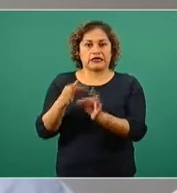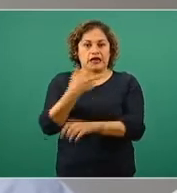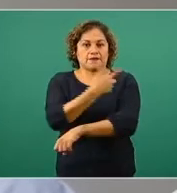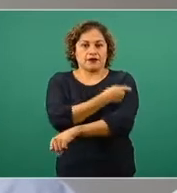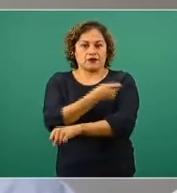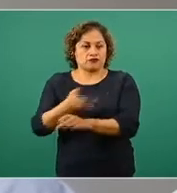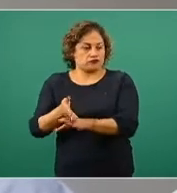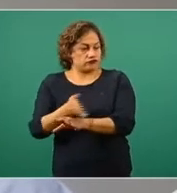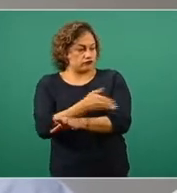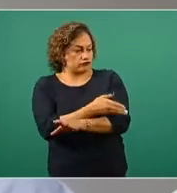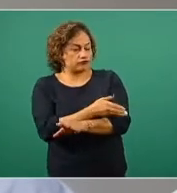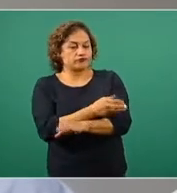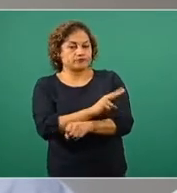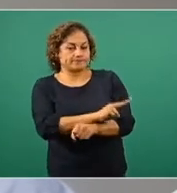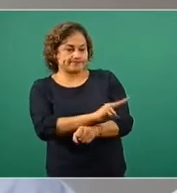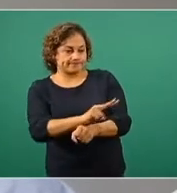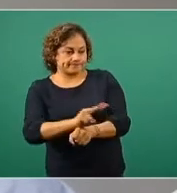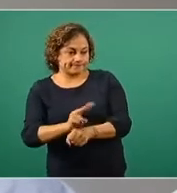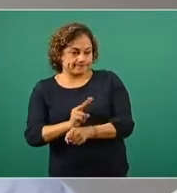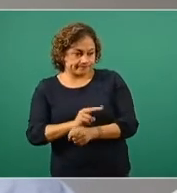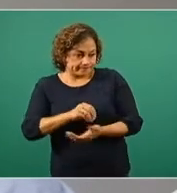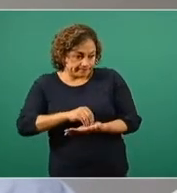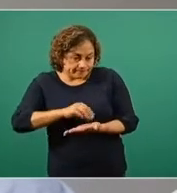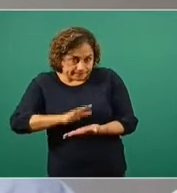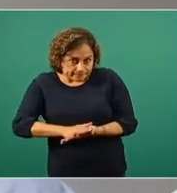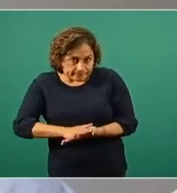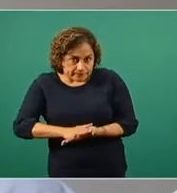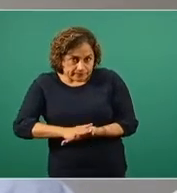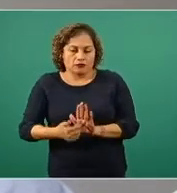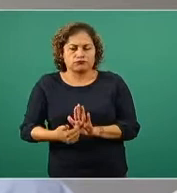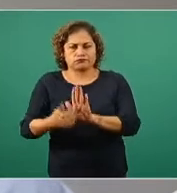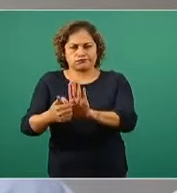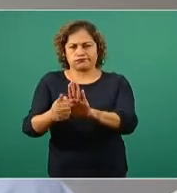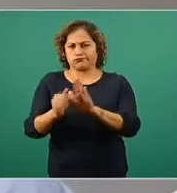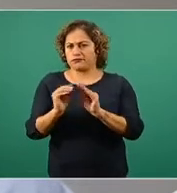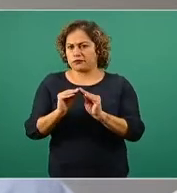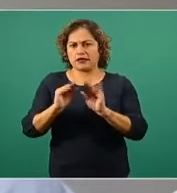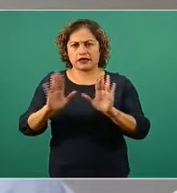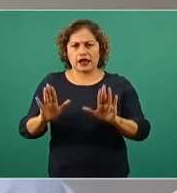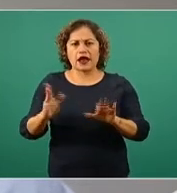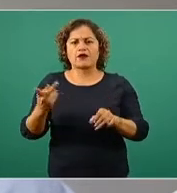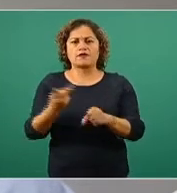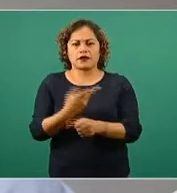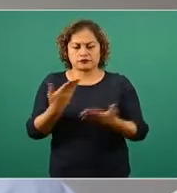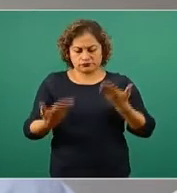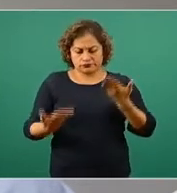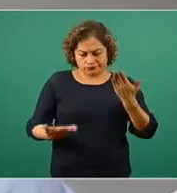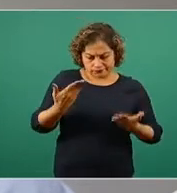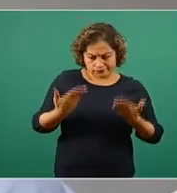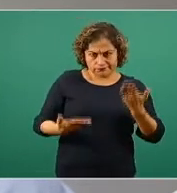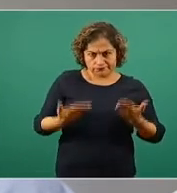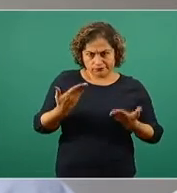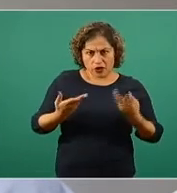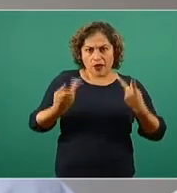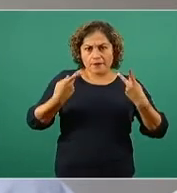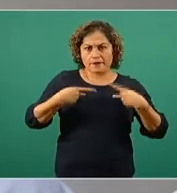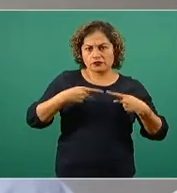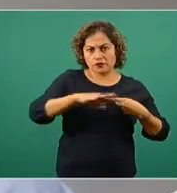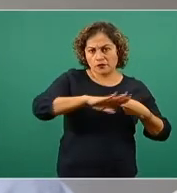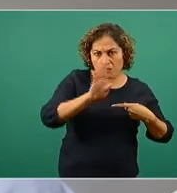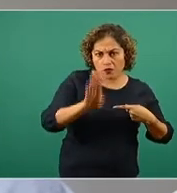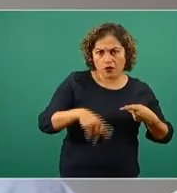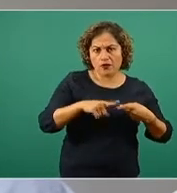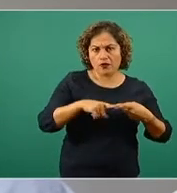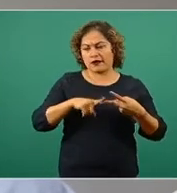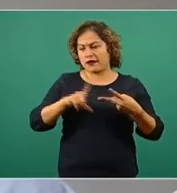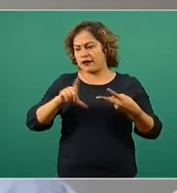a lo proyectado, con mucho gusto estaremos compartiendo también la información de los comparativos tanto de la mortalidad como de la letalidad